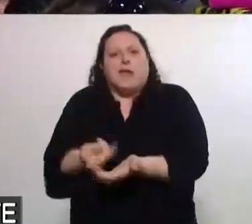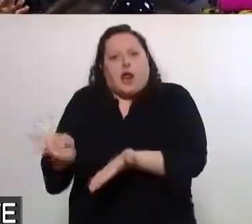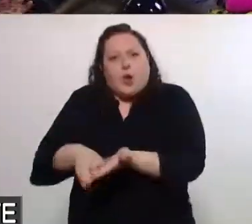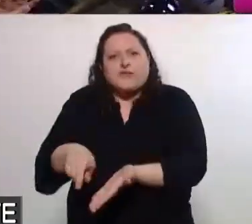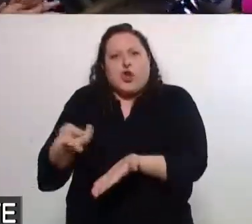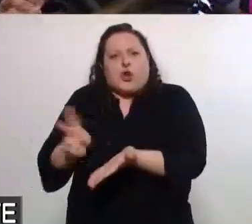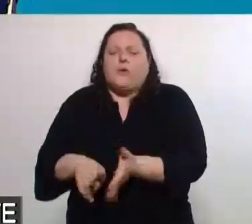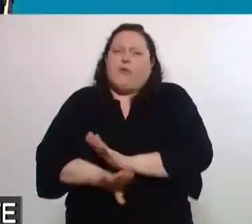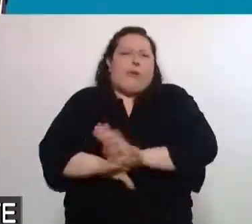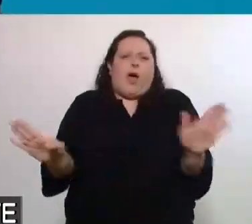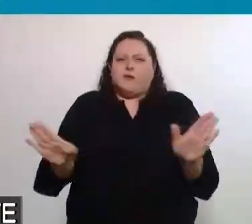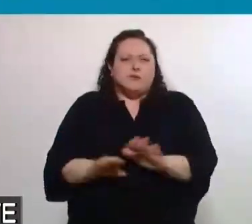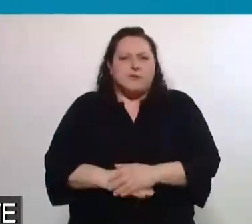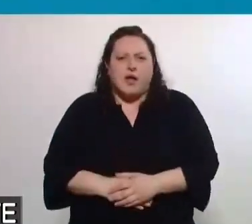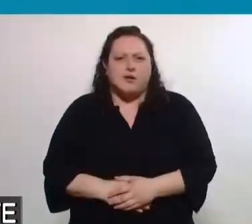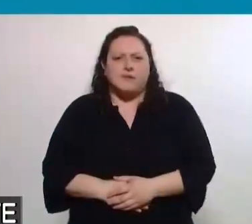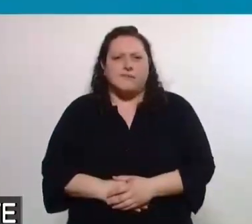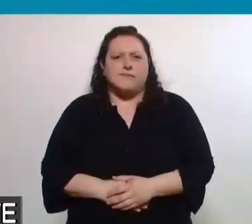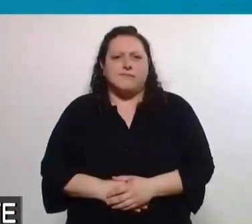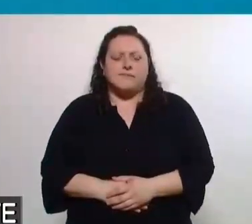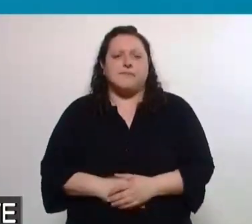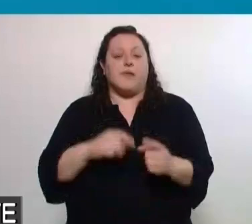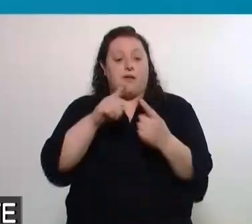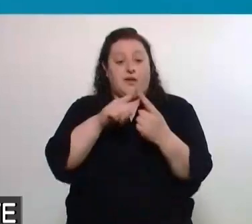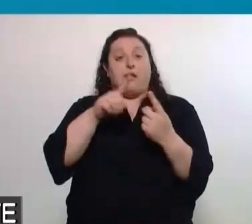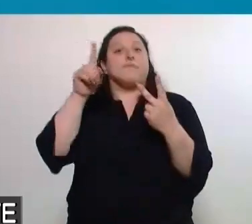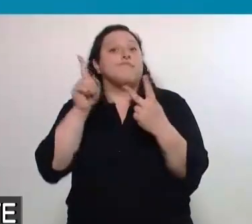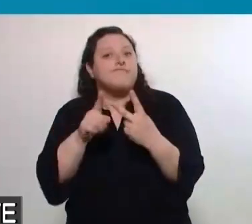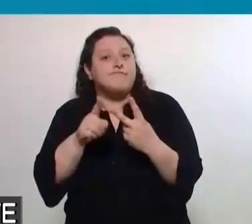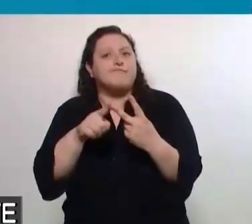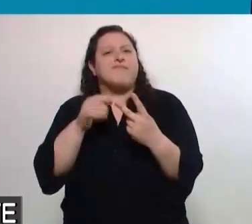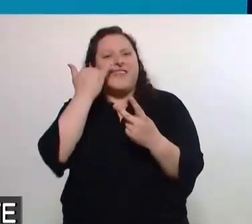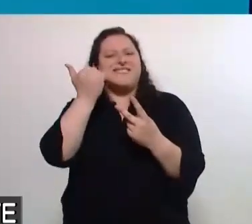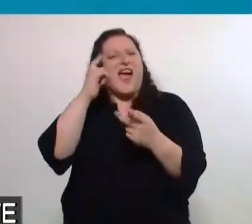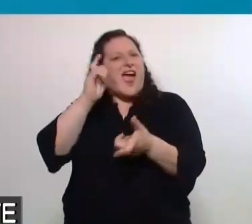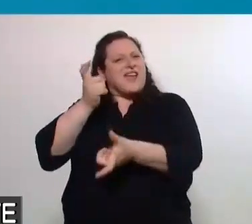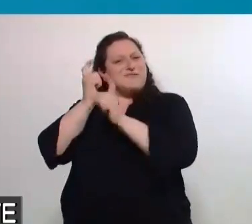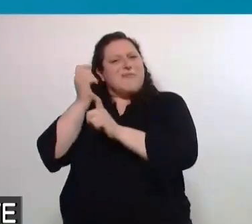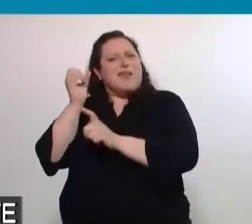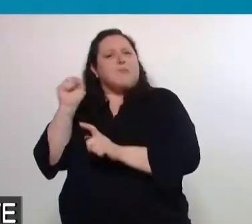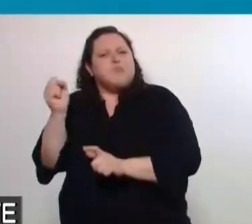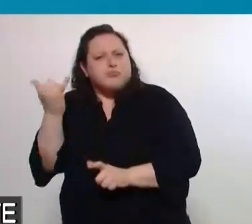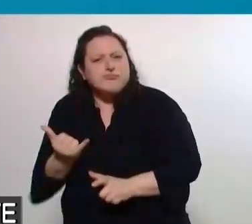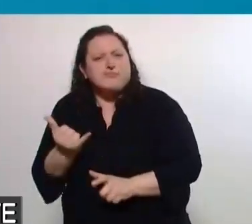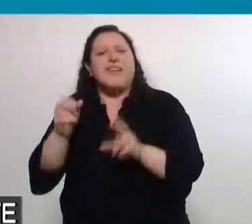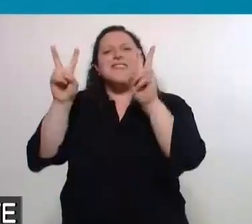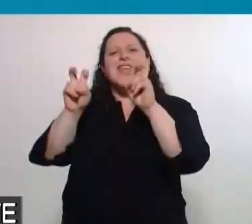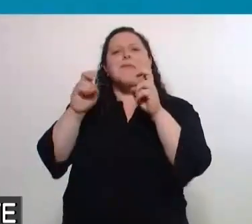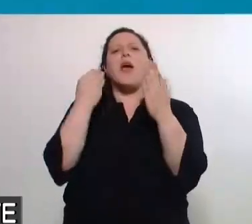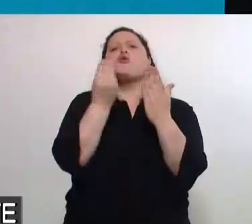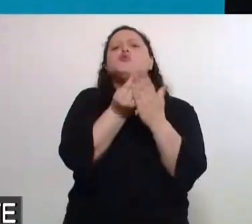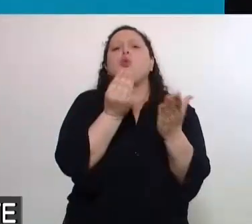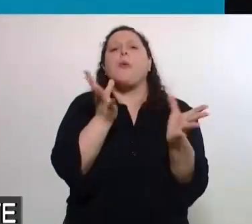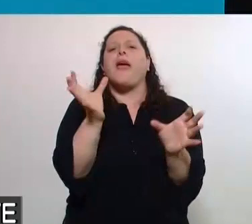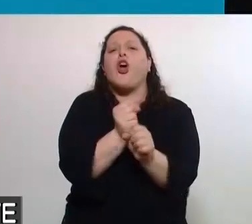Pero además lo que quiero, después de la experiencia que hicimos con la SUBE y